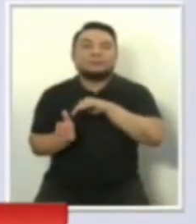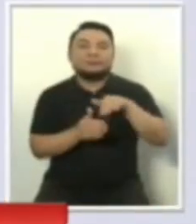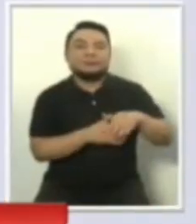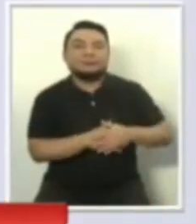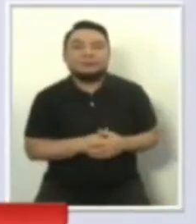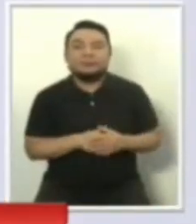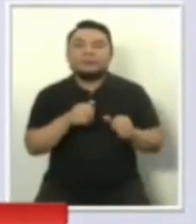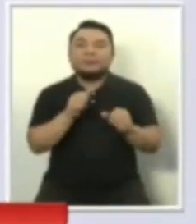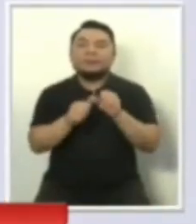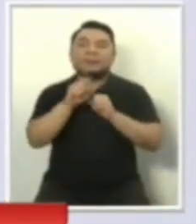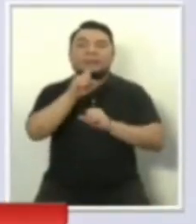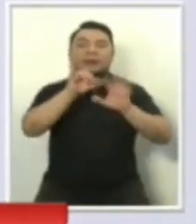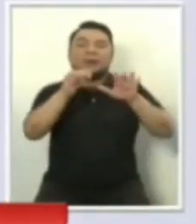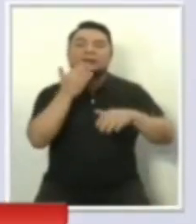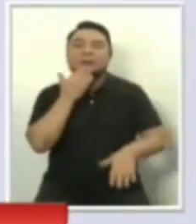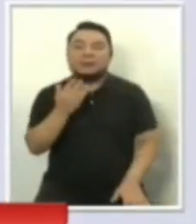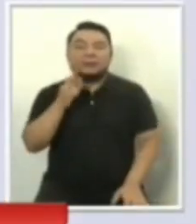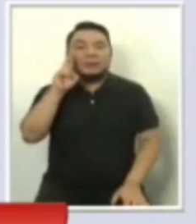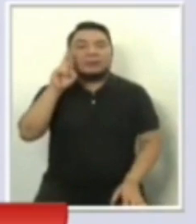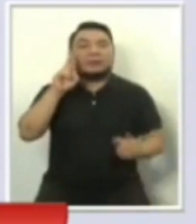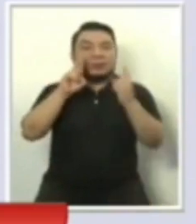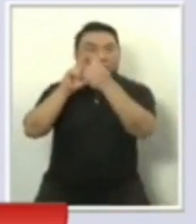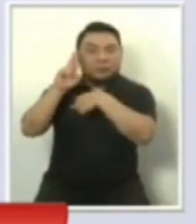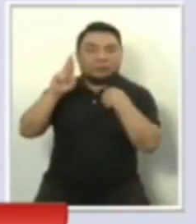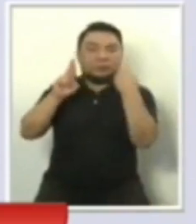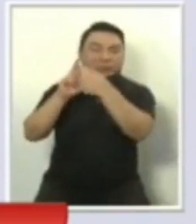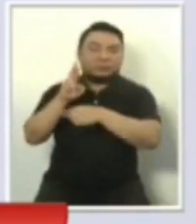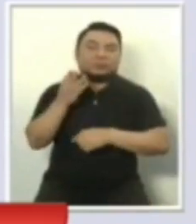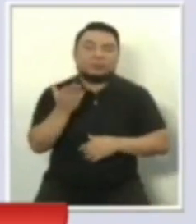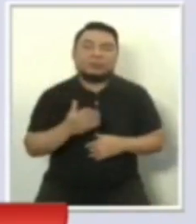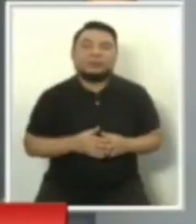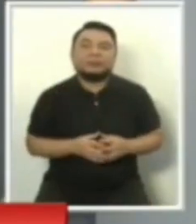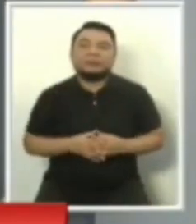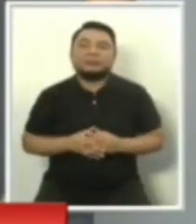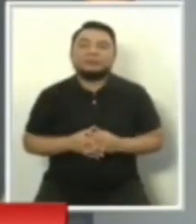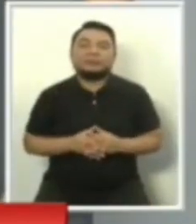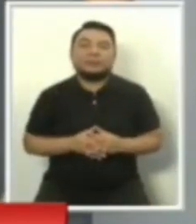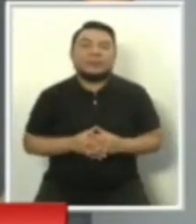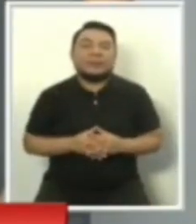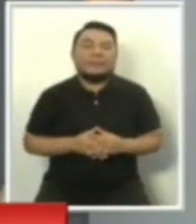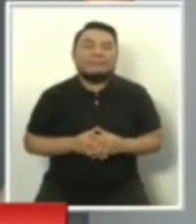Dieciséis es Renovación Popular, Rafael López Aliaga.